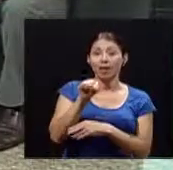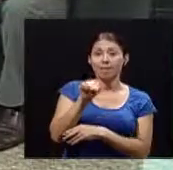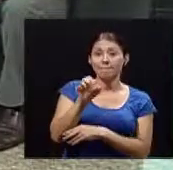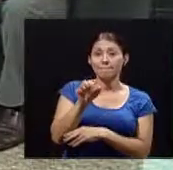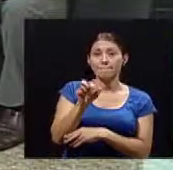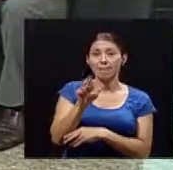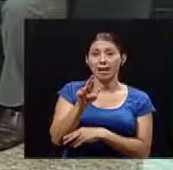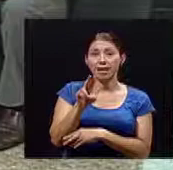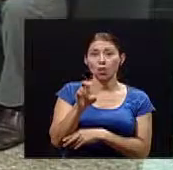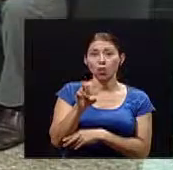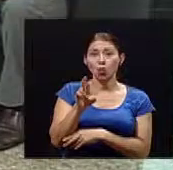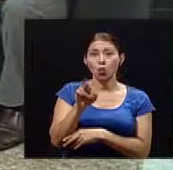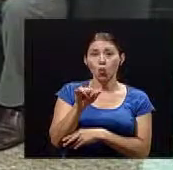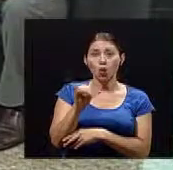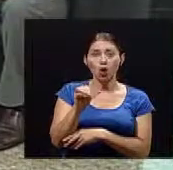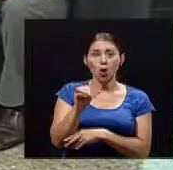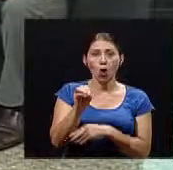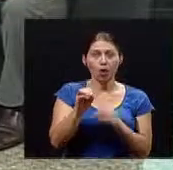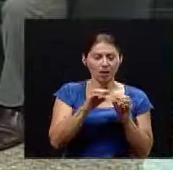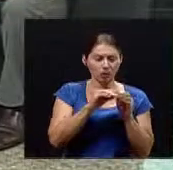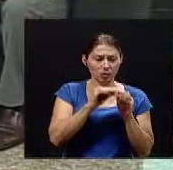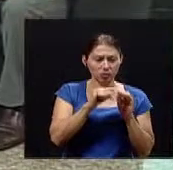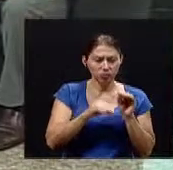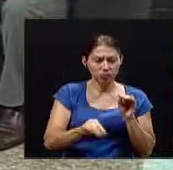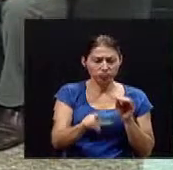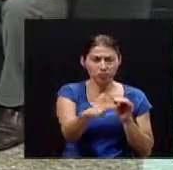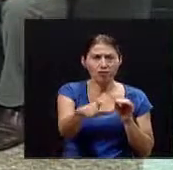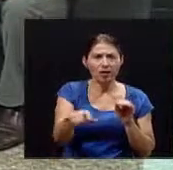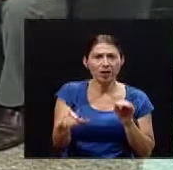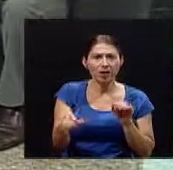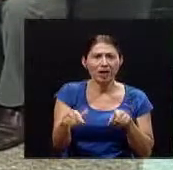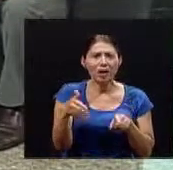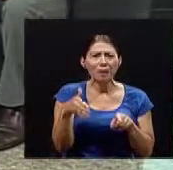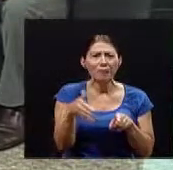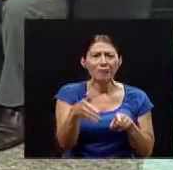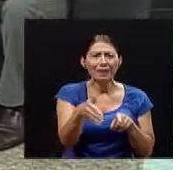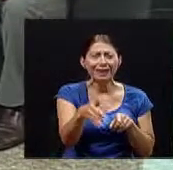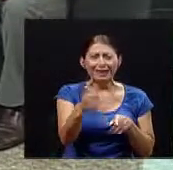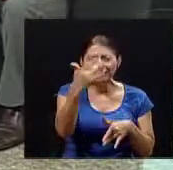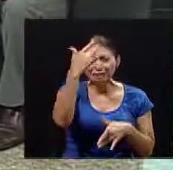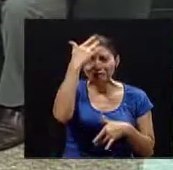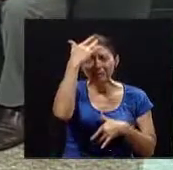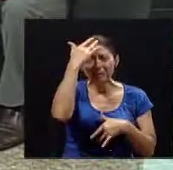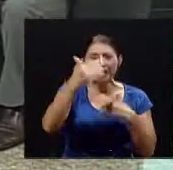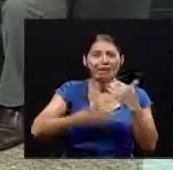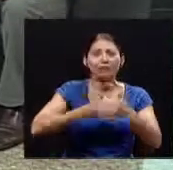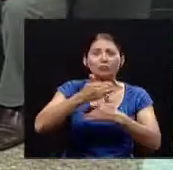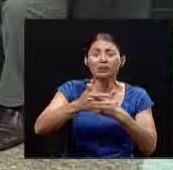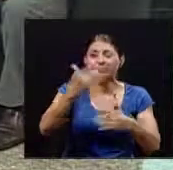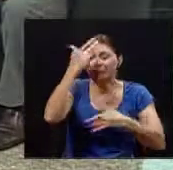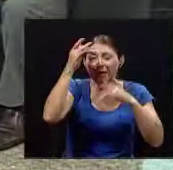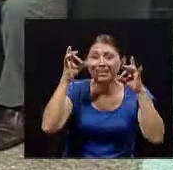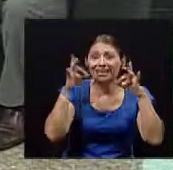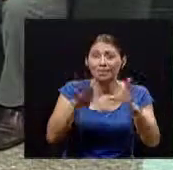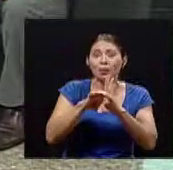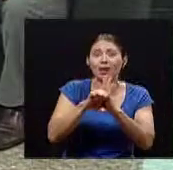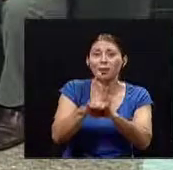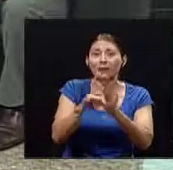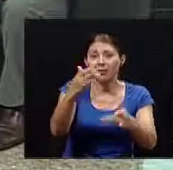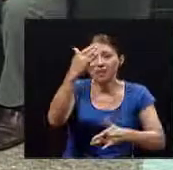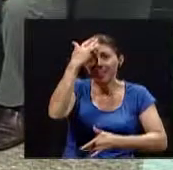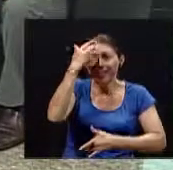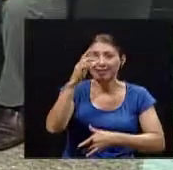llega a los peces y finalmente se generan enfermedades terribles como las enfermedades de Minamata en los años 70